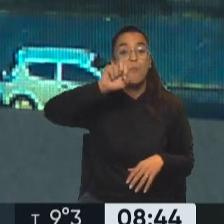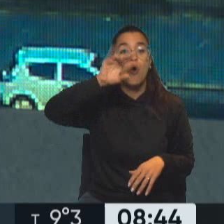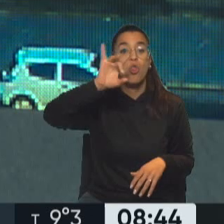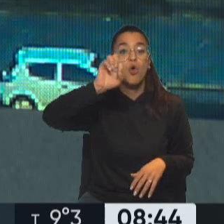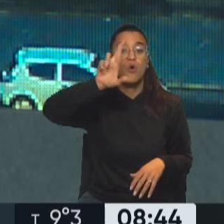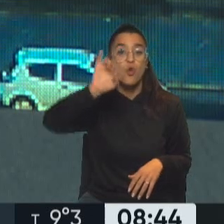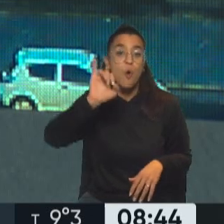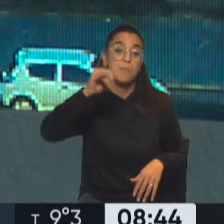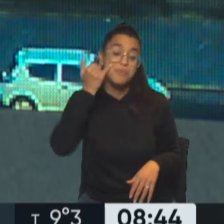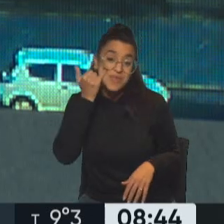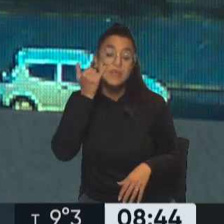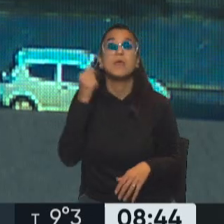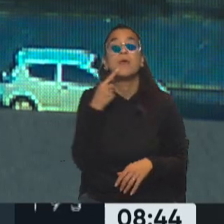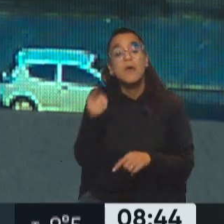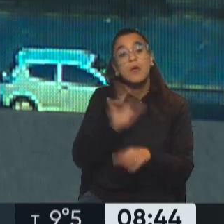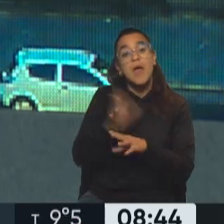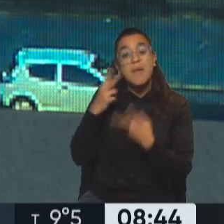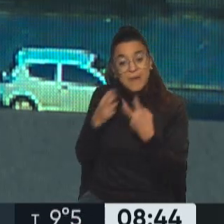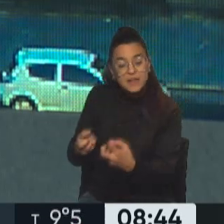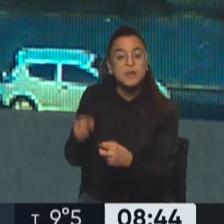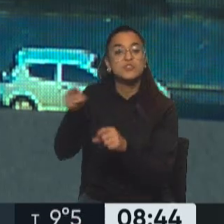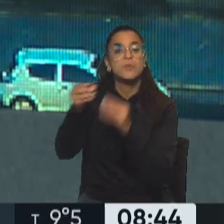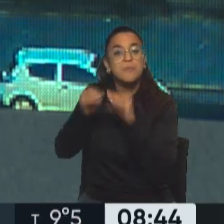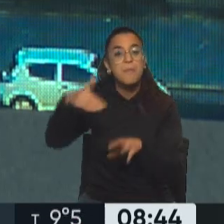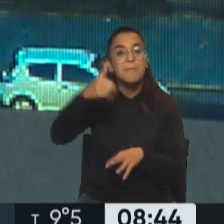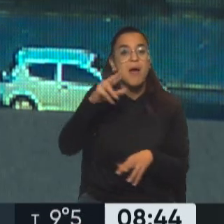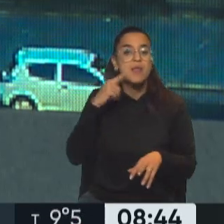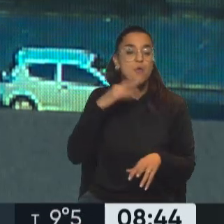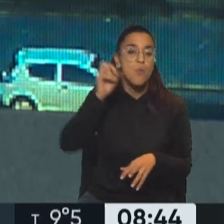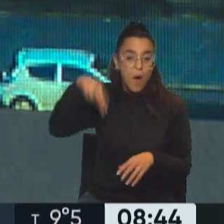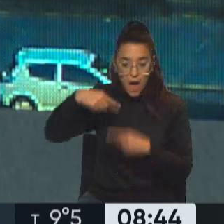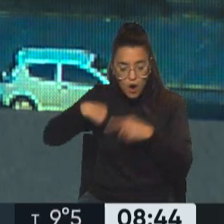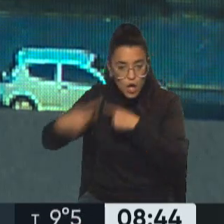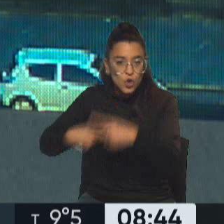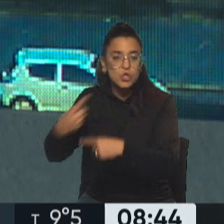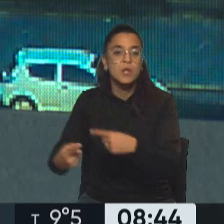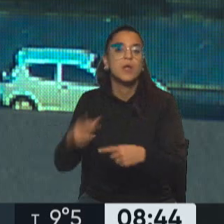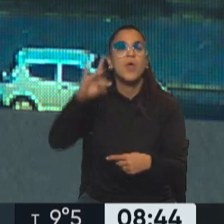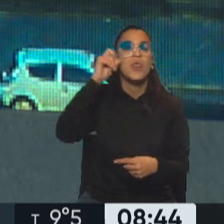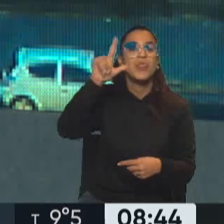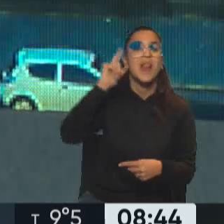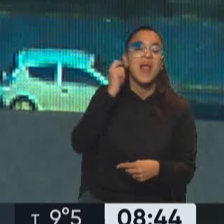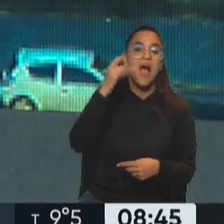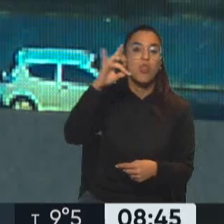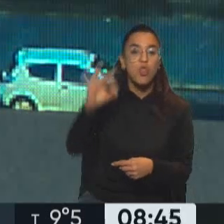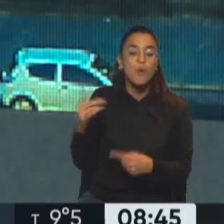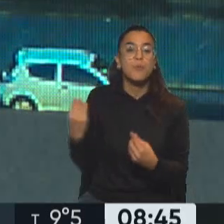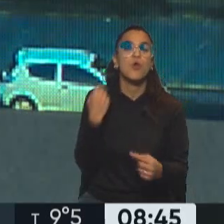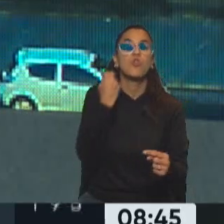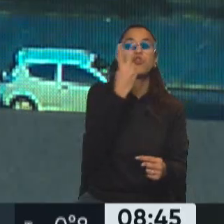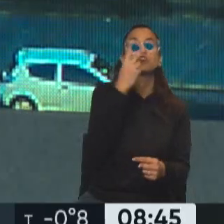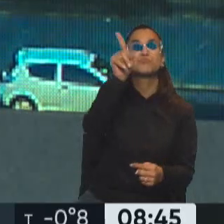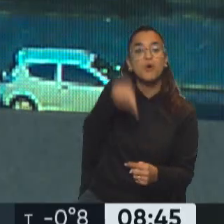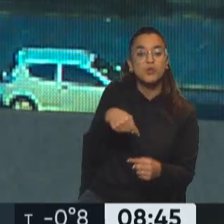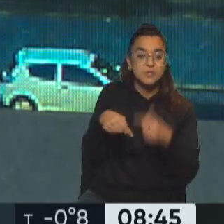justamente de una causa judicial que fue iniciada por el fiscal Marijuán y que ahora sí el fiscal Federico Delgado, por este 2%